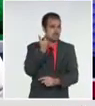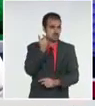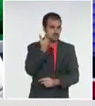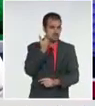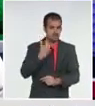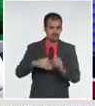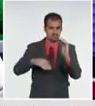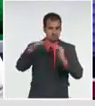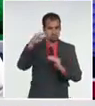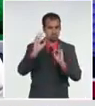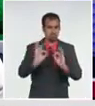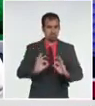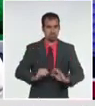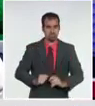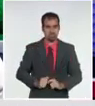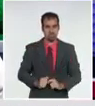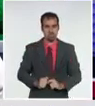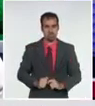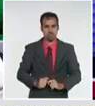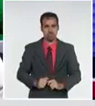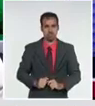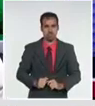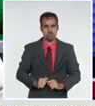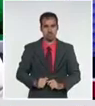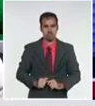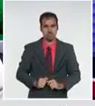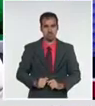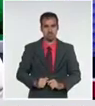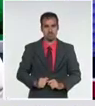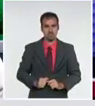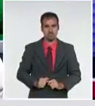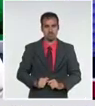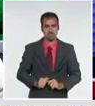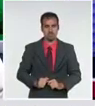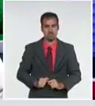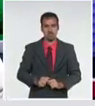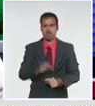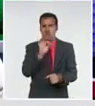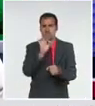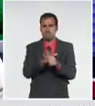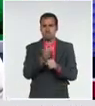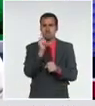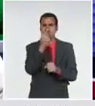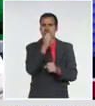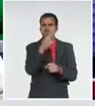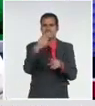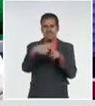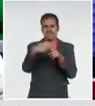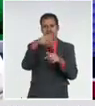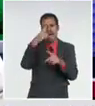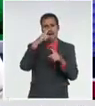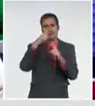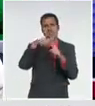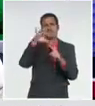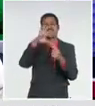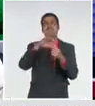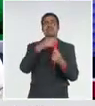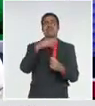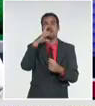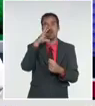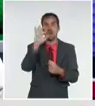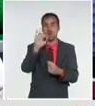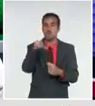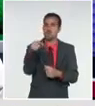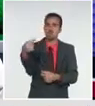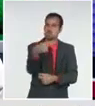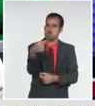evalúa y aunque inicialmente el test de antígeno dio negativo, lo cual es posible, sin